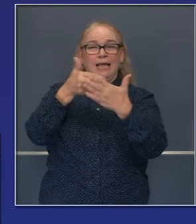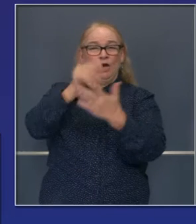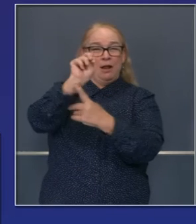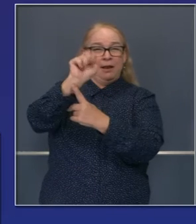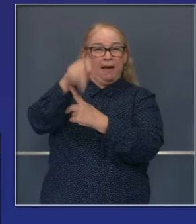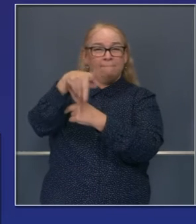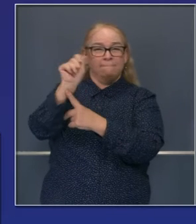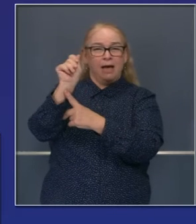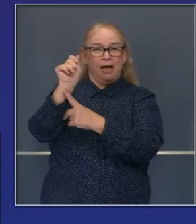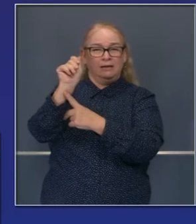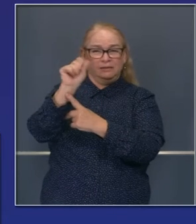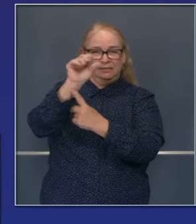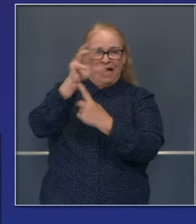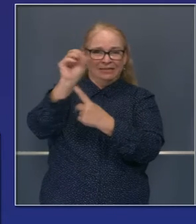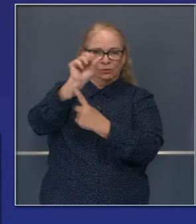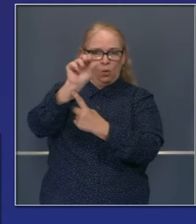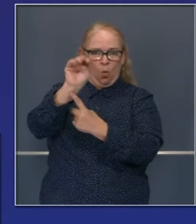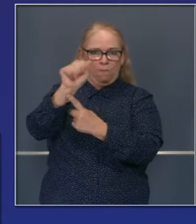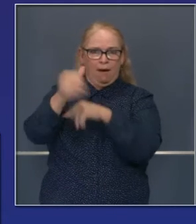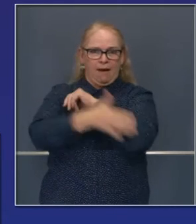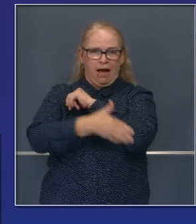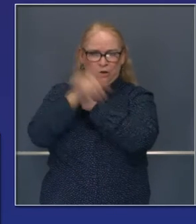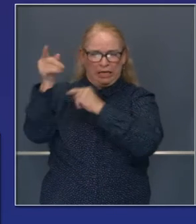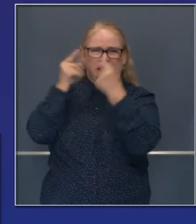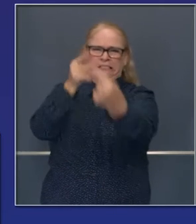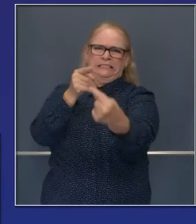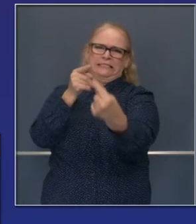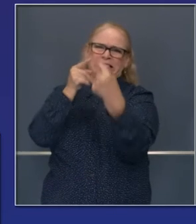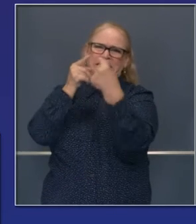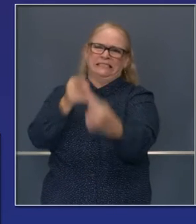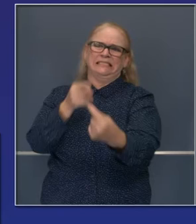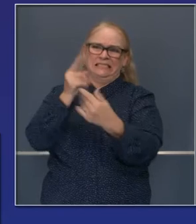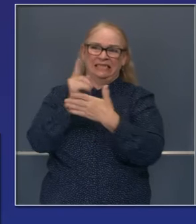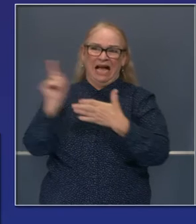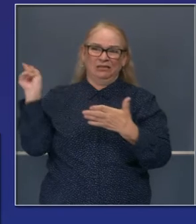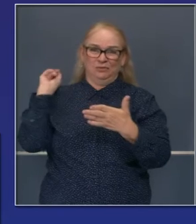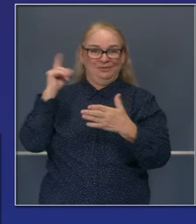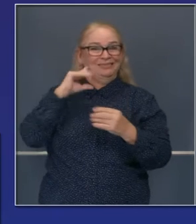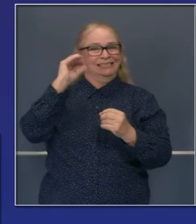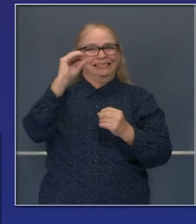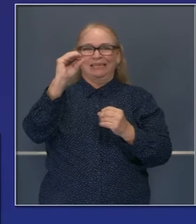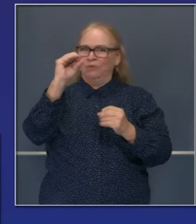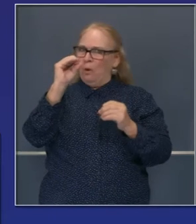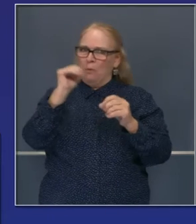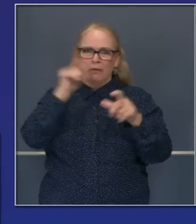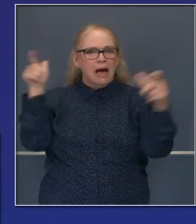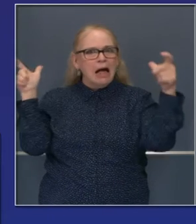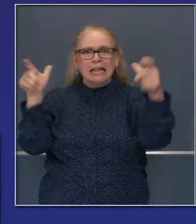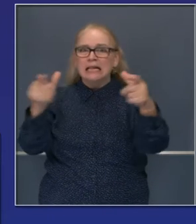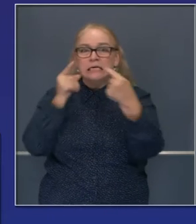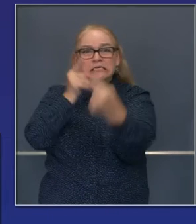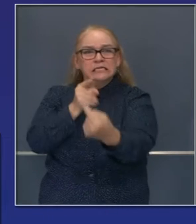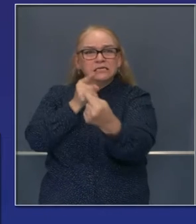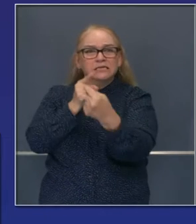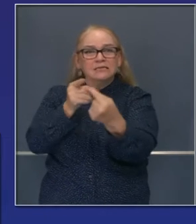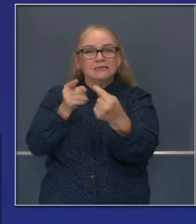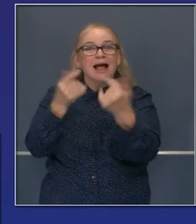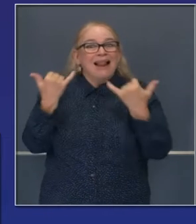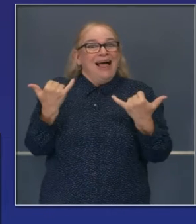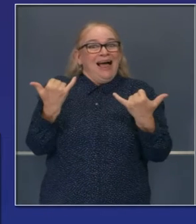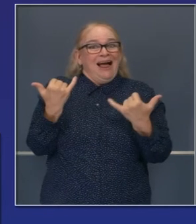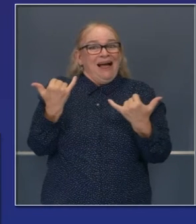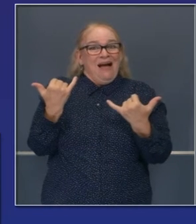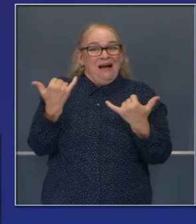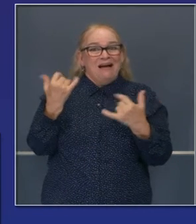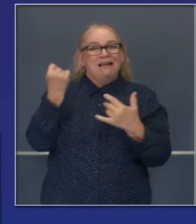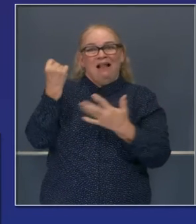cerca de Napa y Sonoma. La semana pasada les presenté a ustedes que estábamos a 0% de contención en incendio, 11 mil